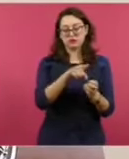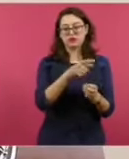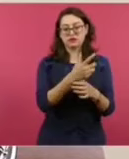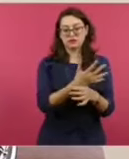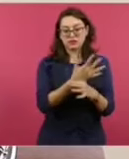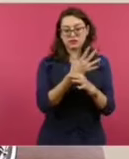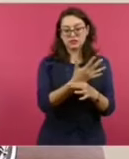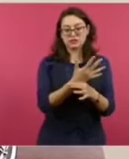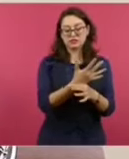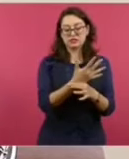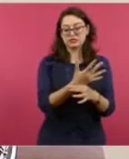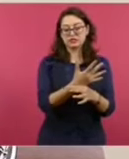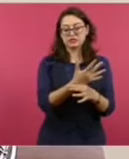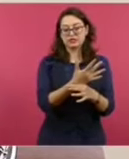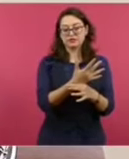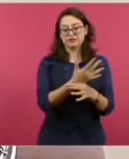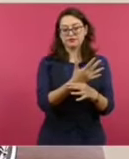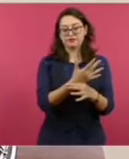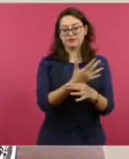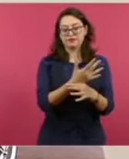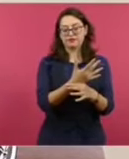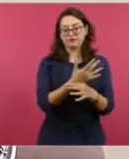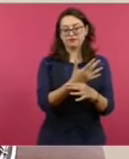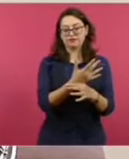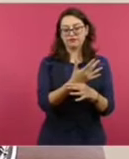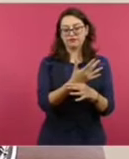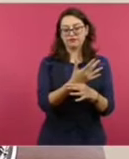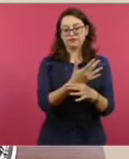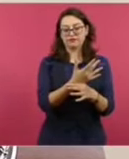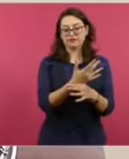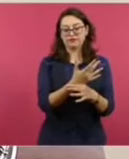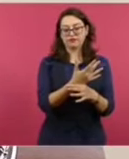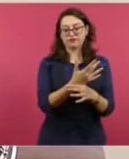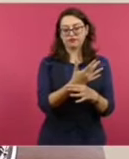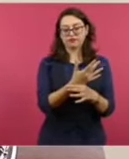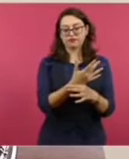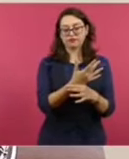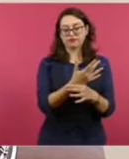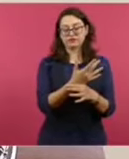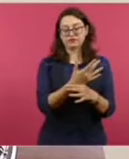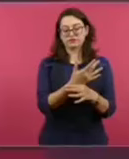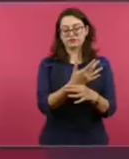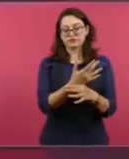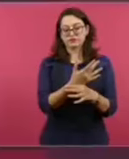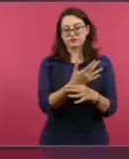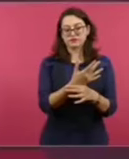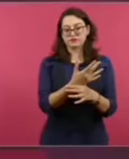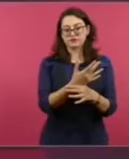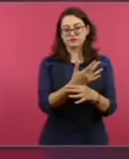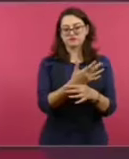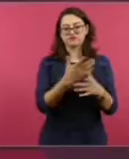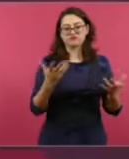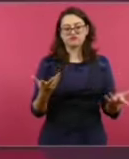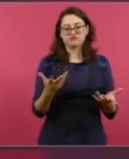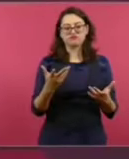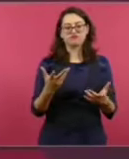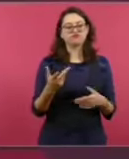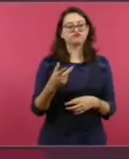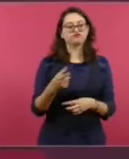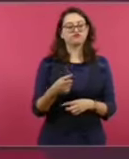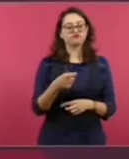del afán conservador